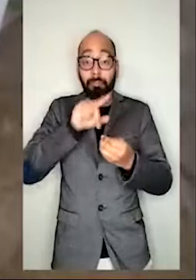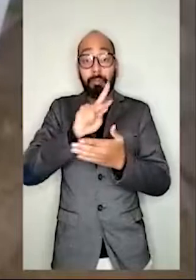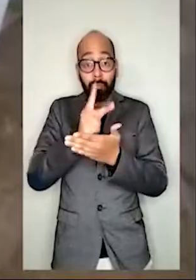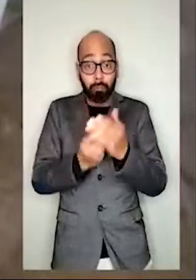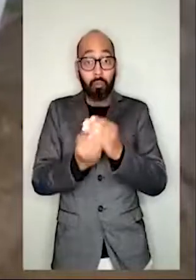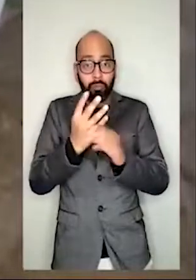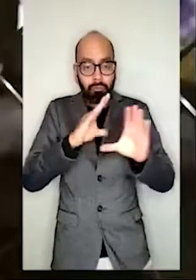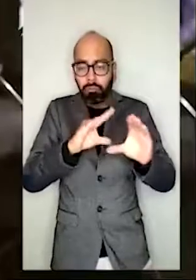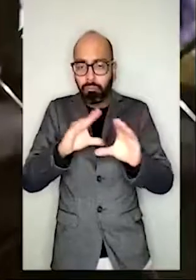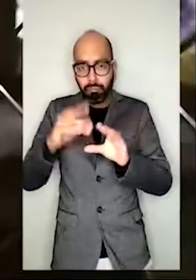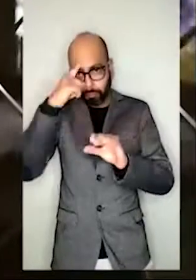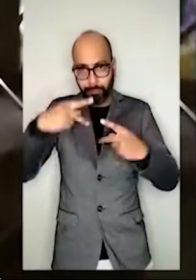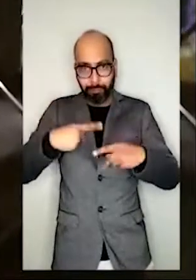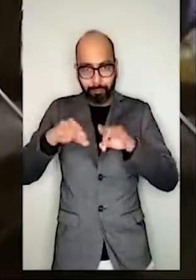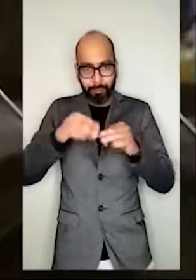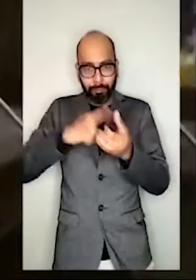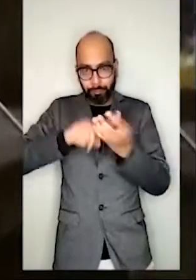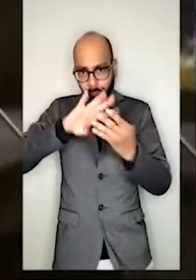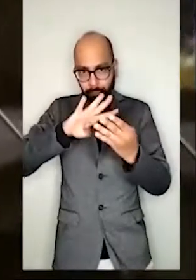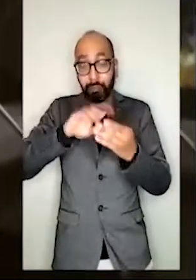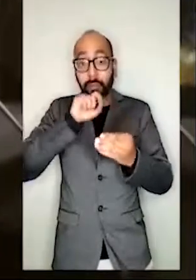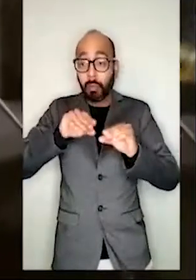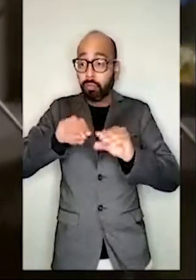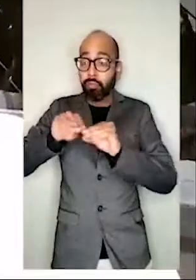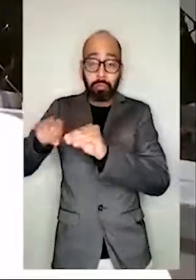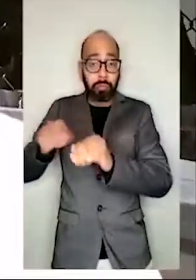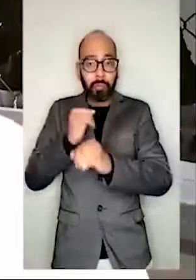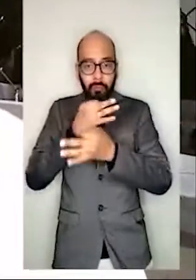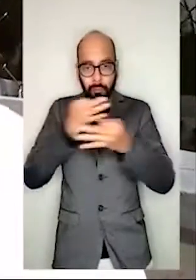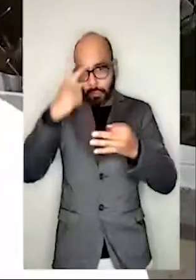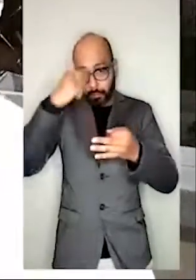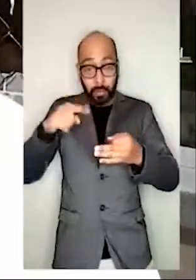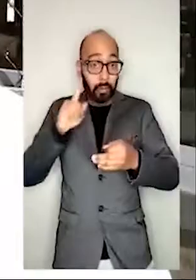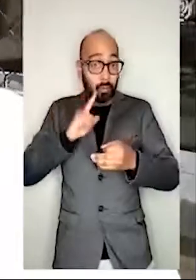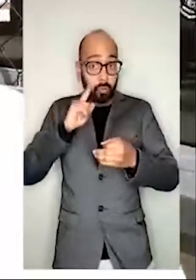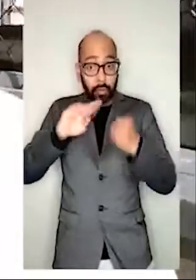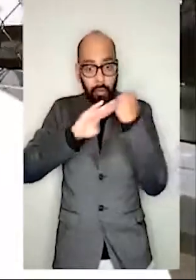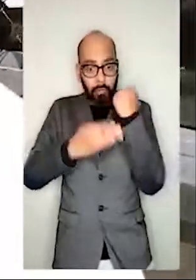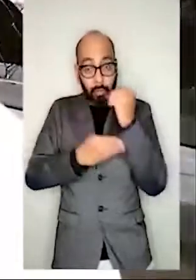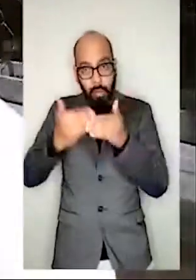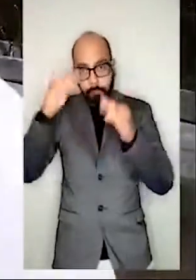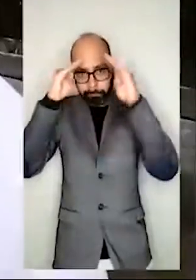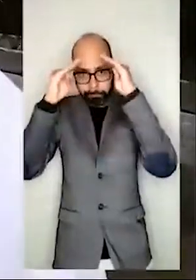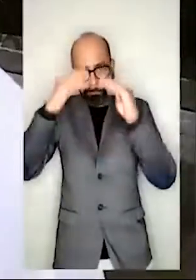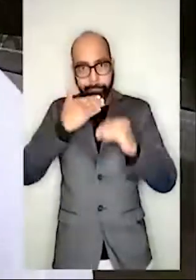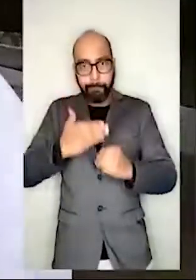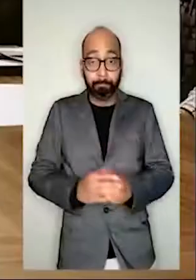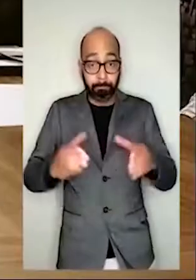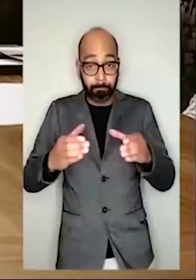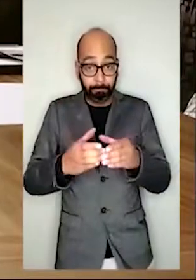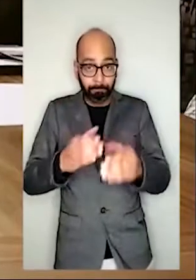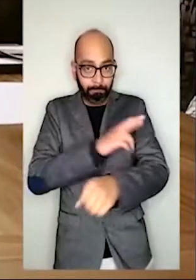interior de un penal, así como poner en marcha un plan de capacitación al personal penitenciario y una campaña preventiva para la concepción